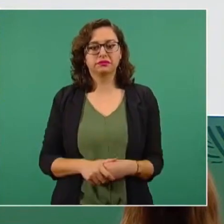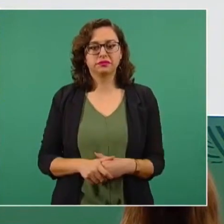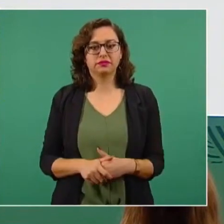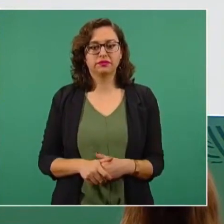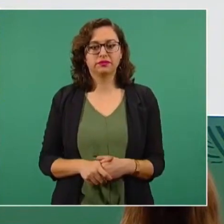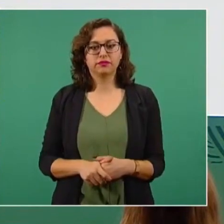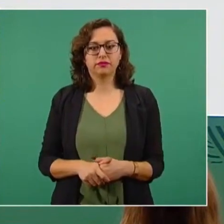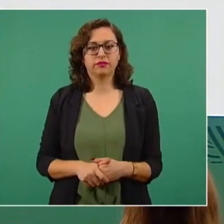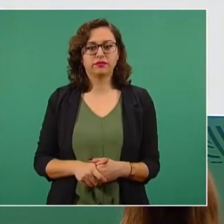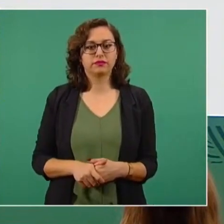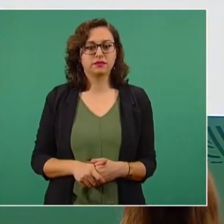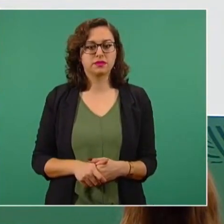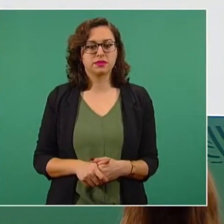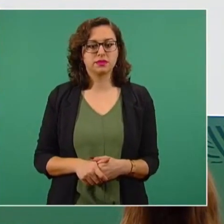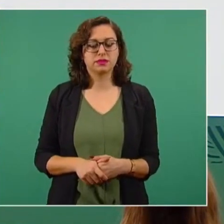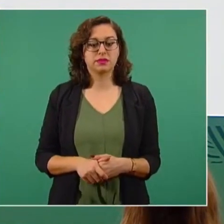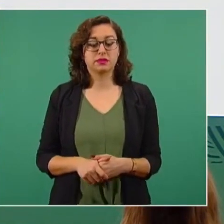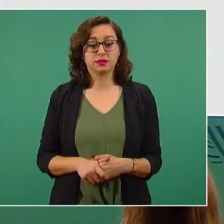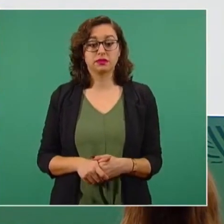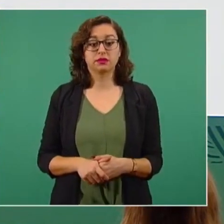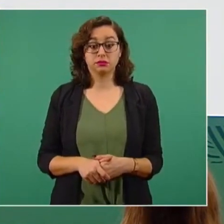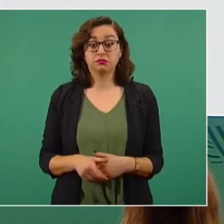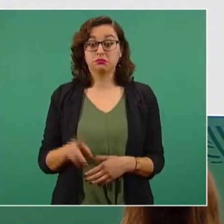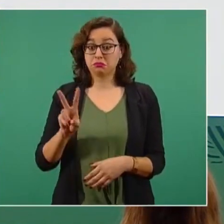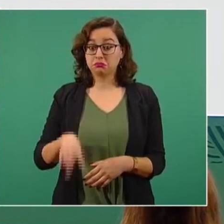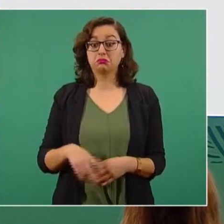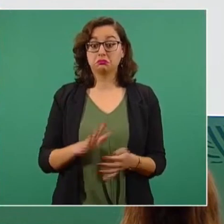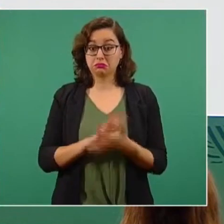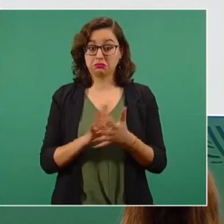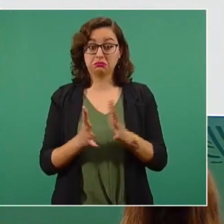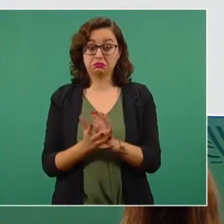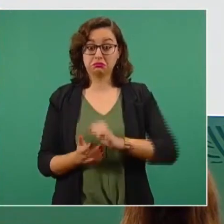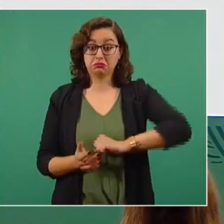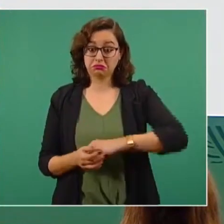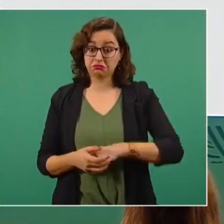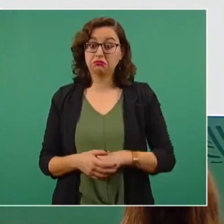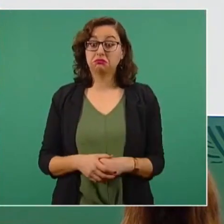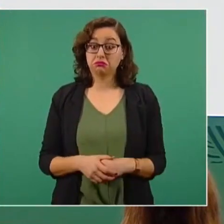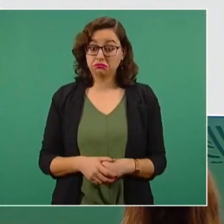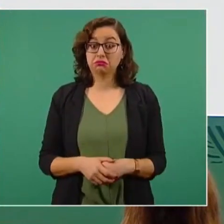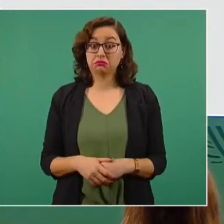y con gran influencia. Eso es lo que nosotros llamamos